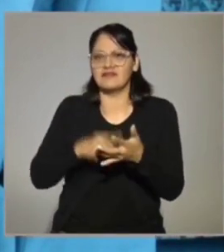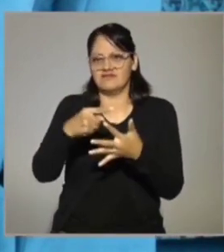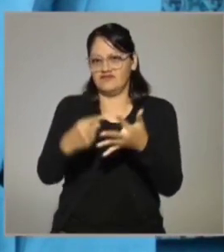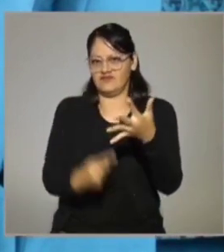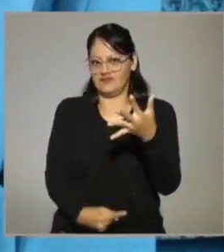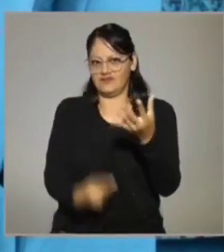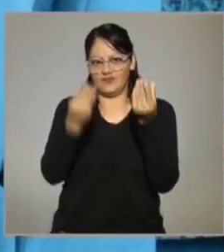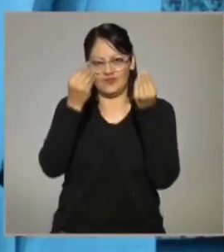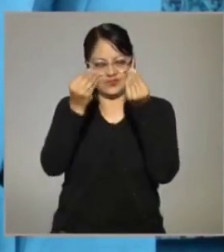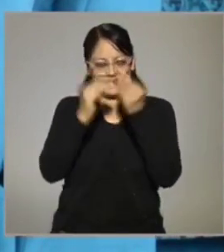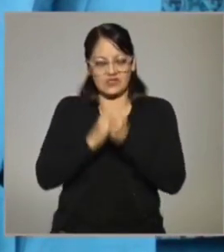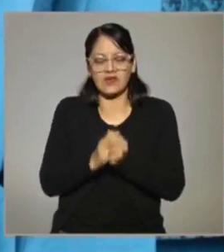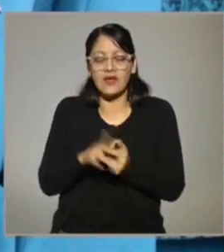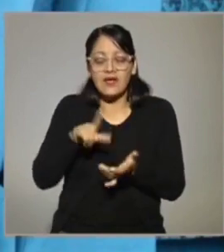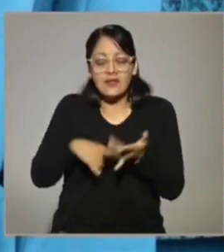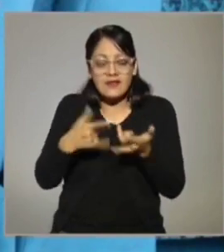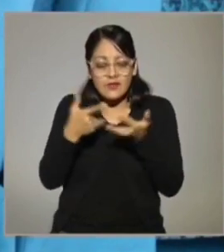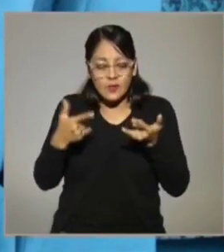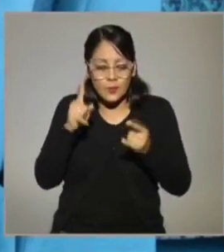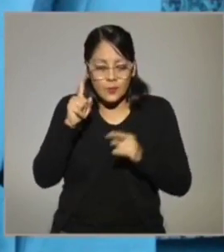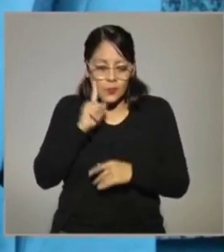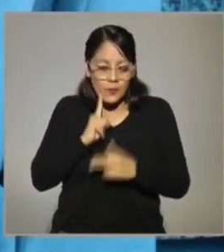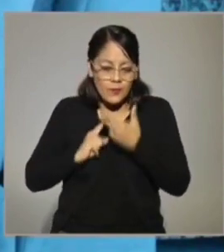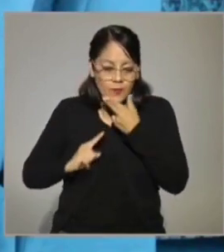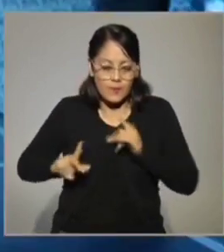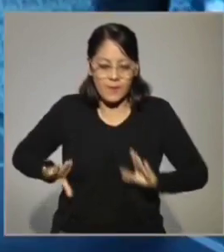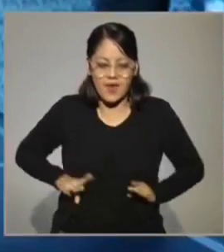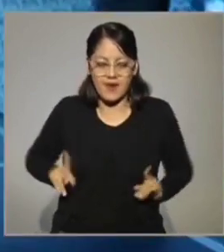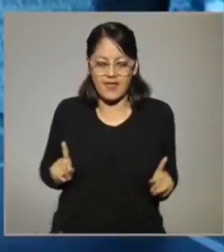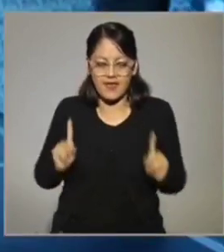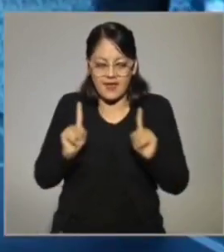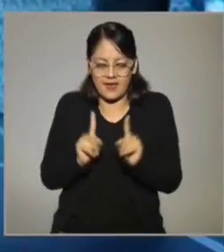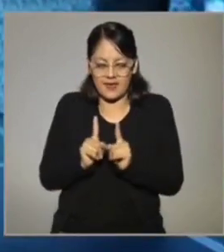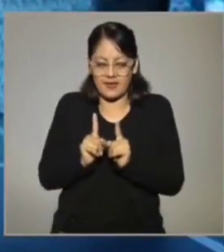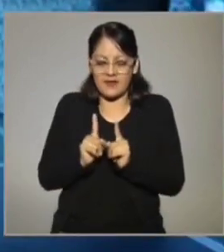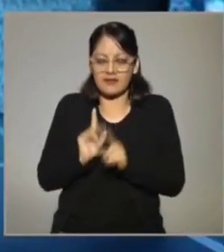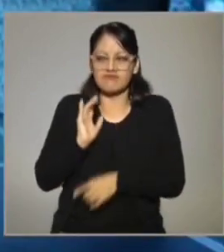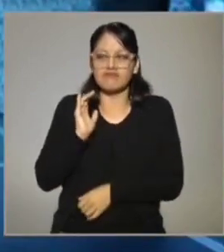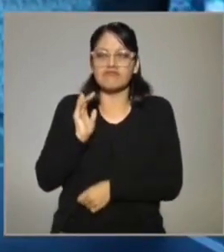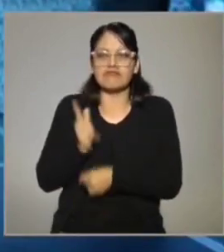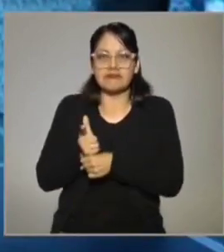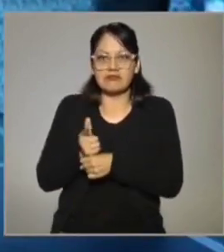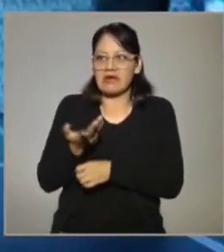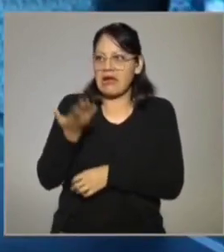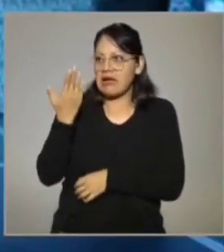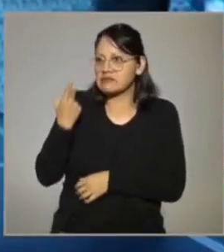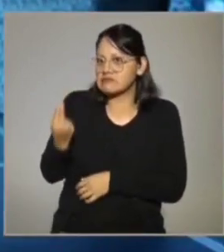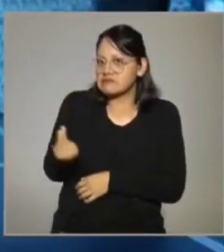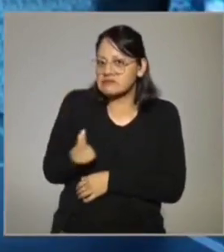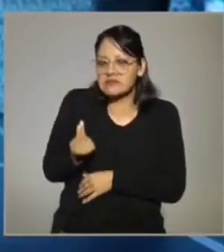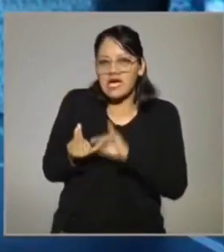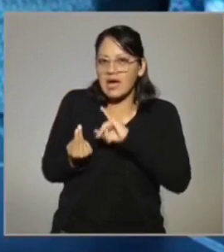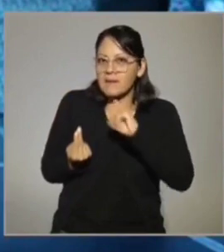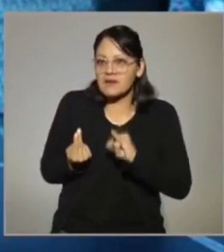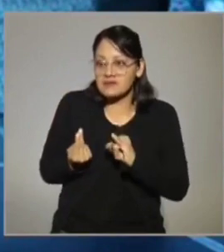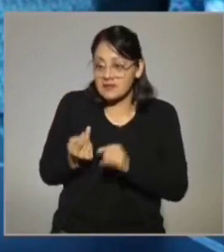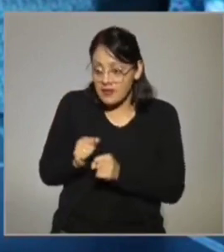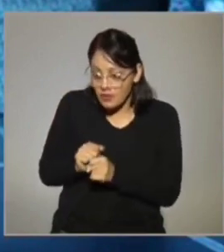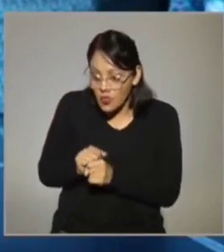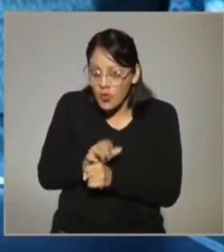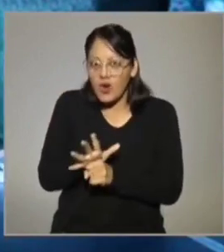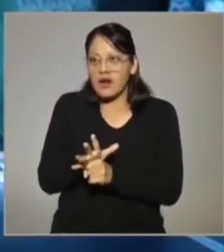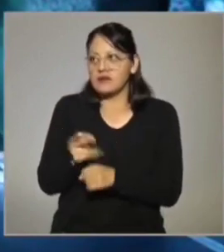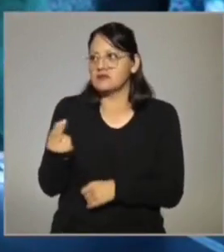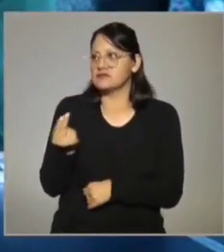es la historia de una pareja que se dio cuenta que nunca ha pasado tanto tiempo juntas hasta que llegó la pandemia.